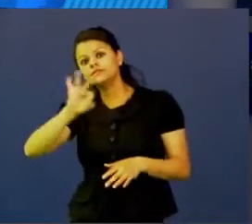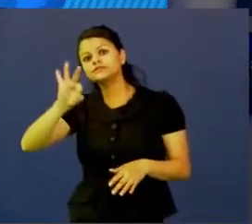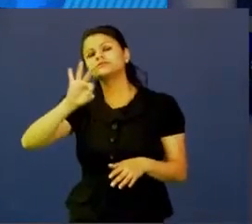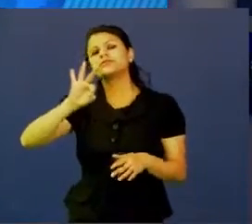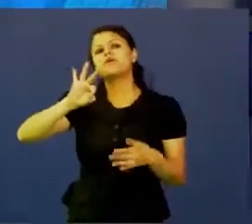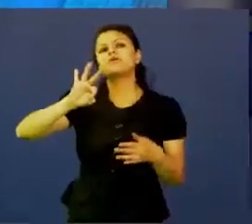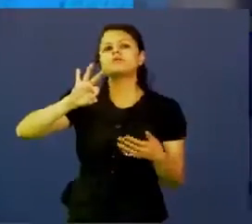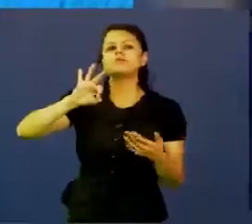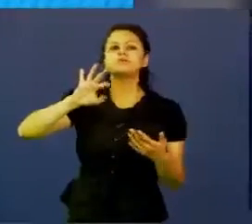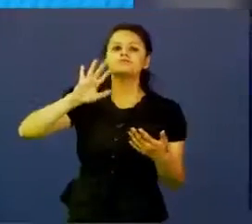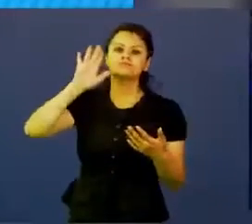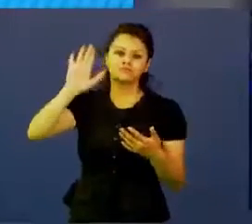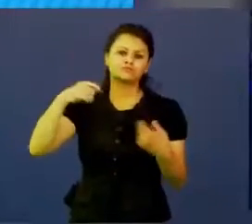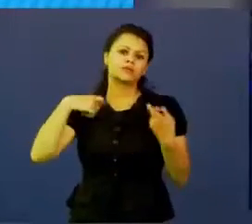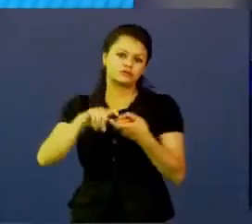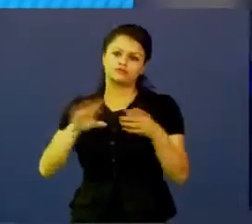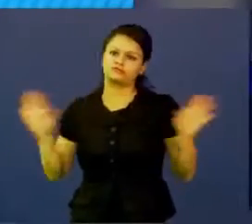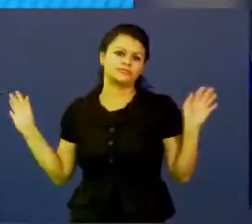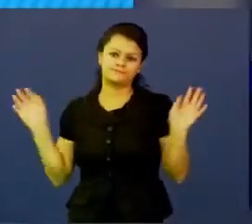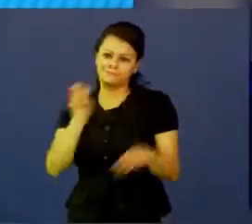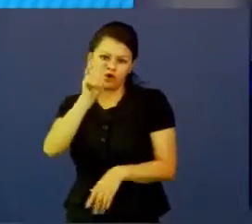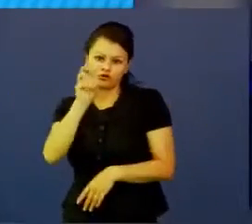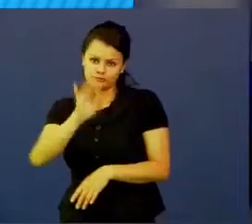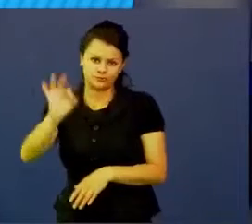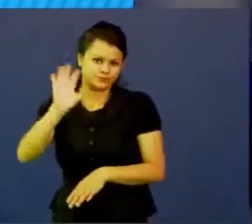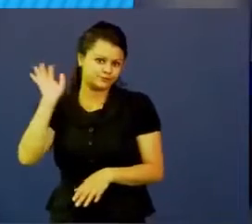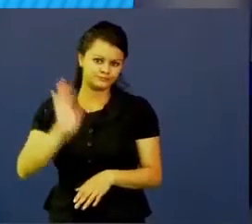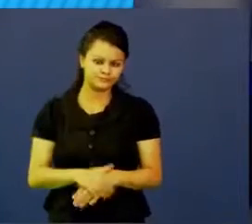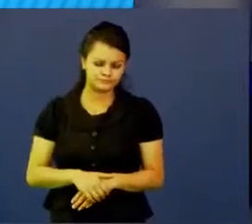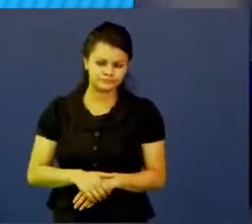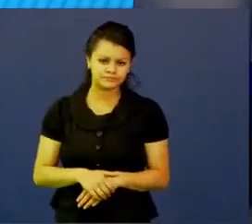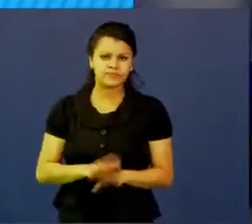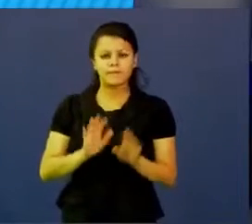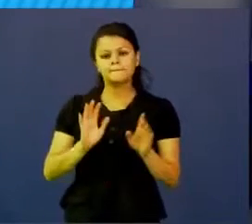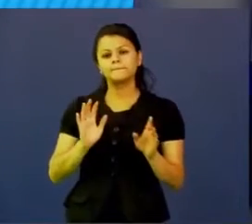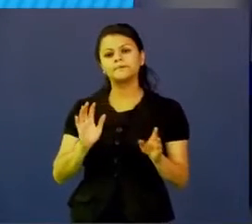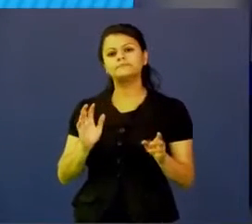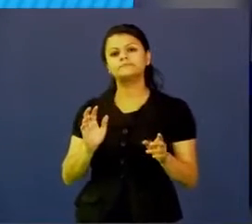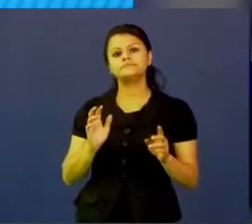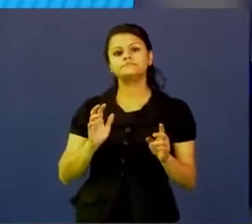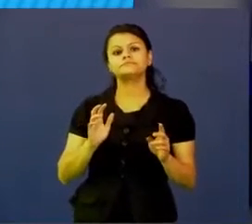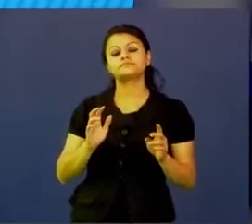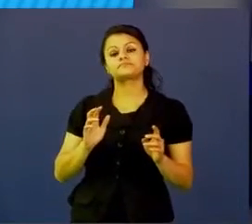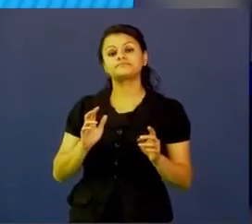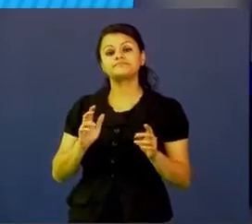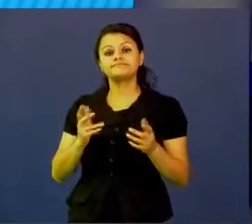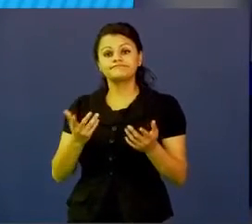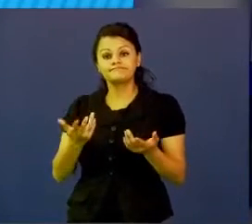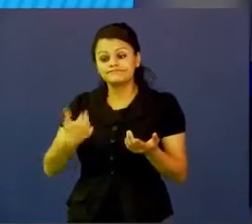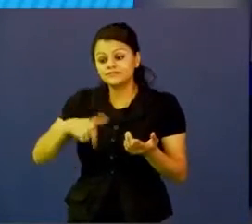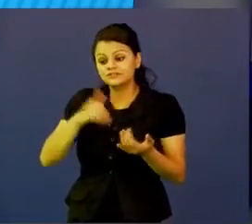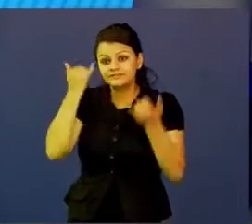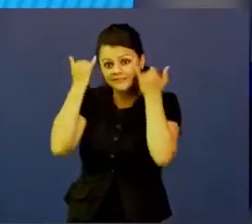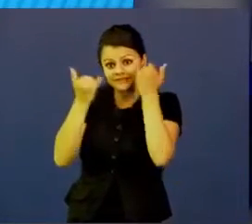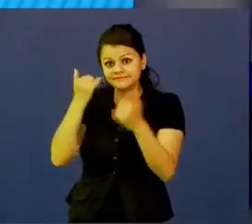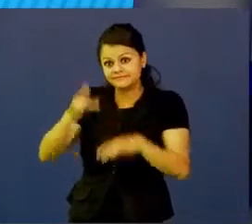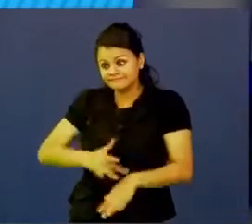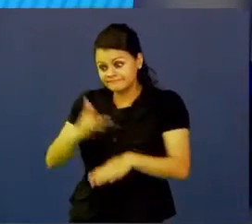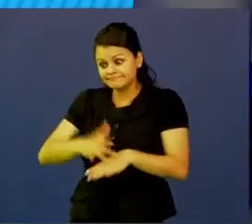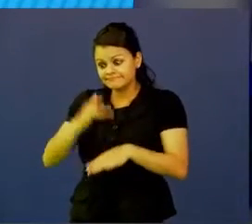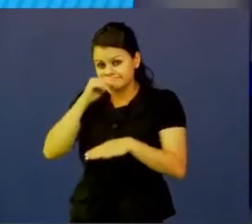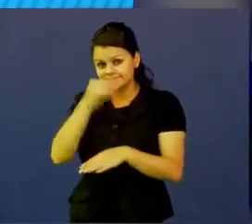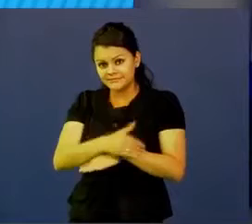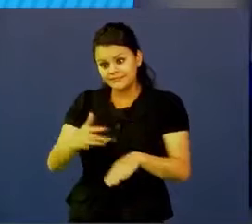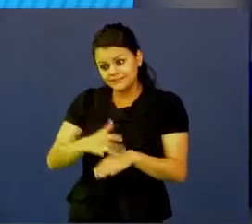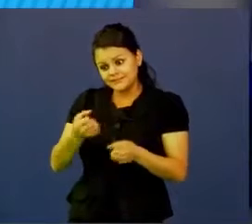en español, lo que nos hace también acá, digamos, hacer que los niños hagan un